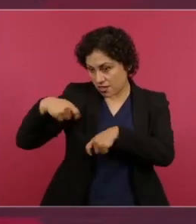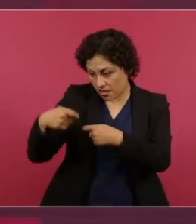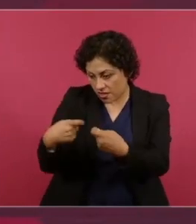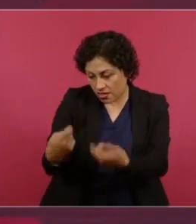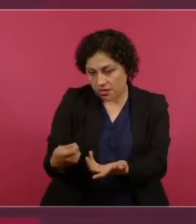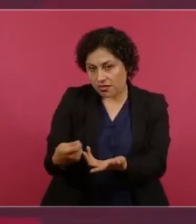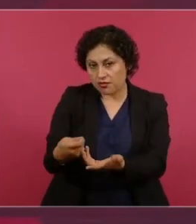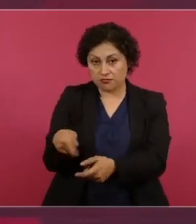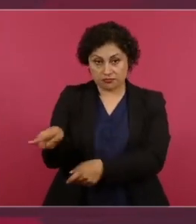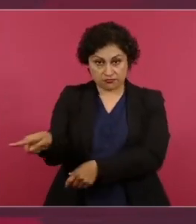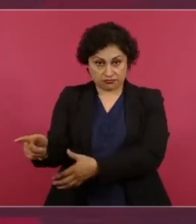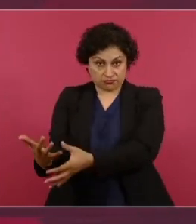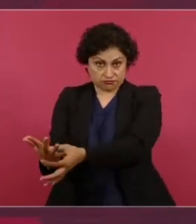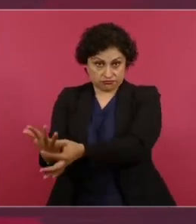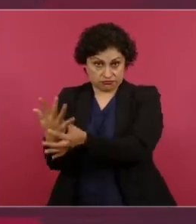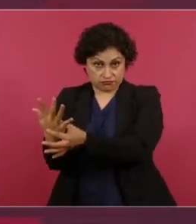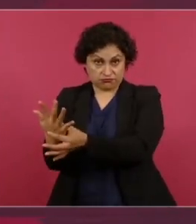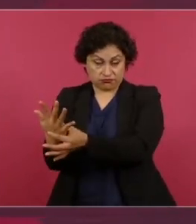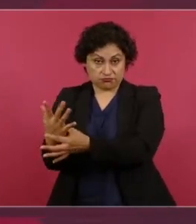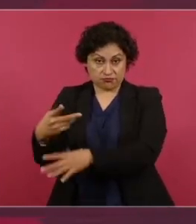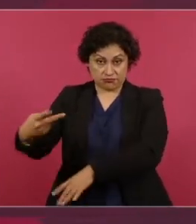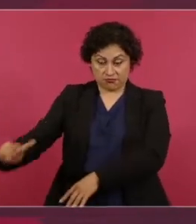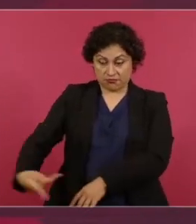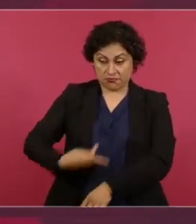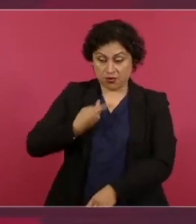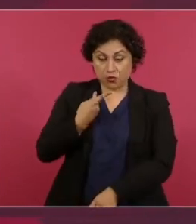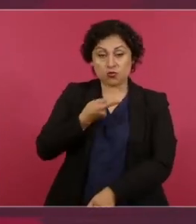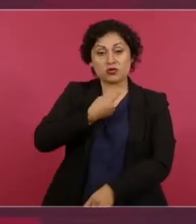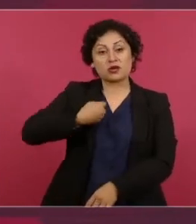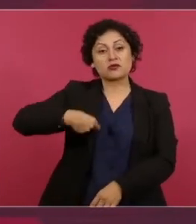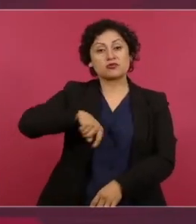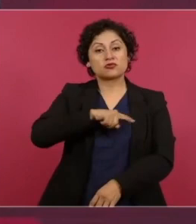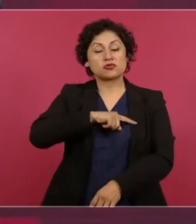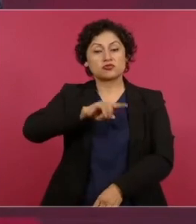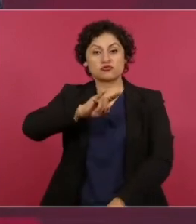pide que pongamos un letrero, se pone el letrero.